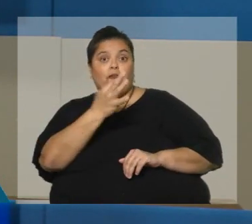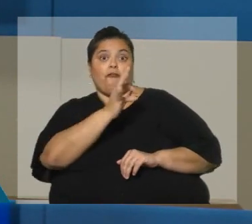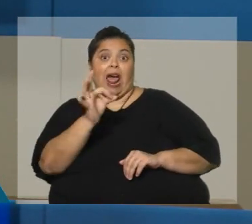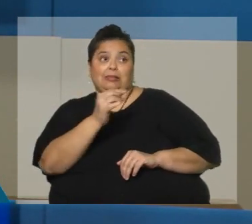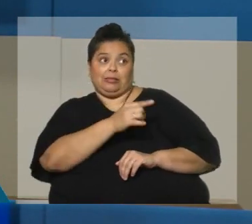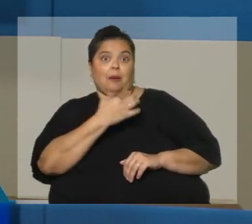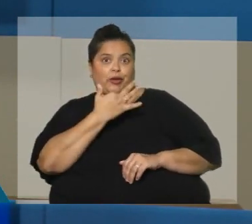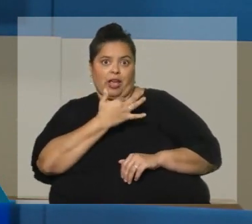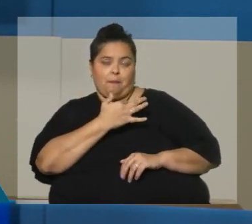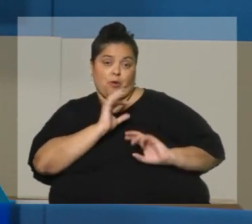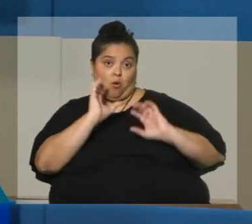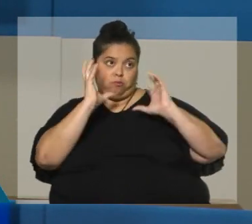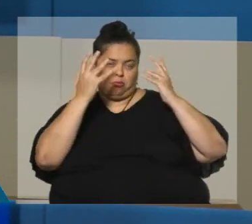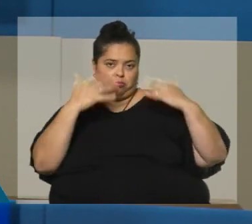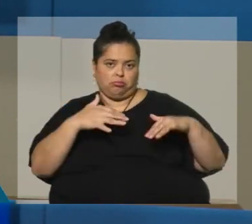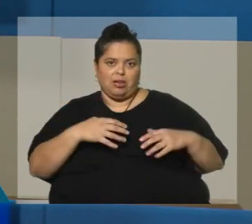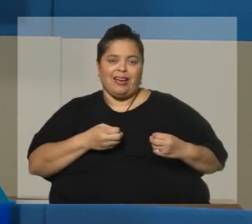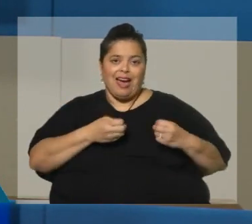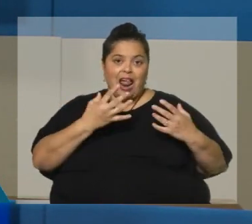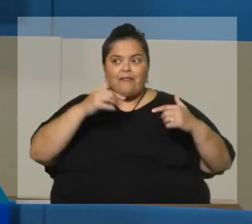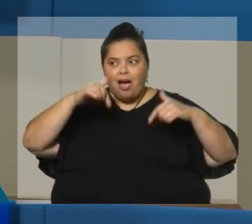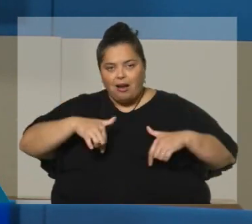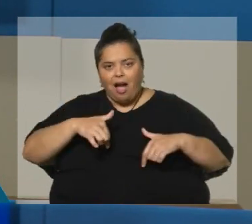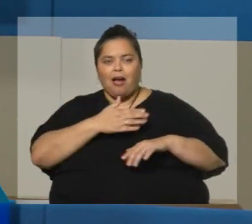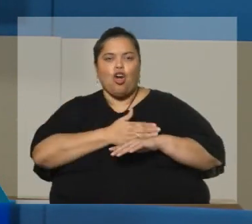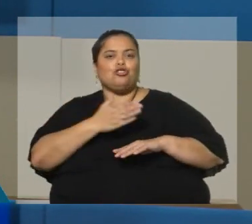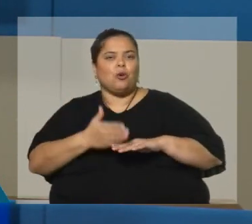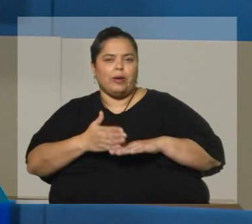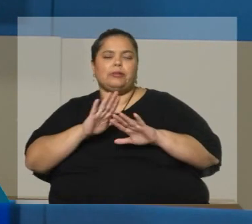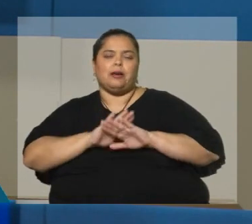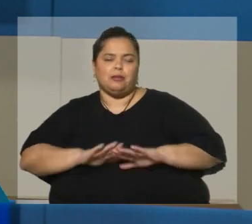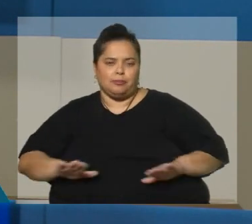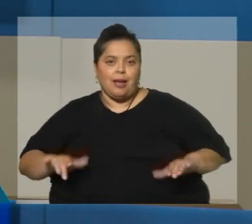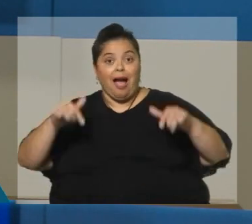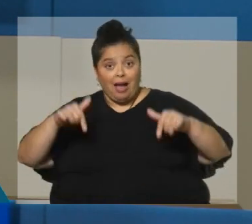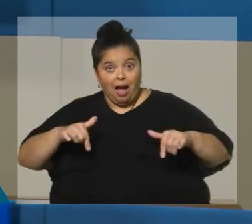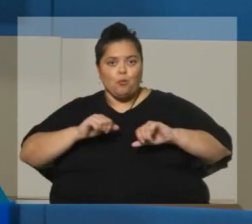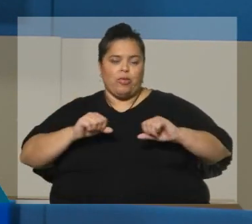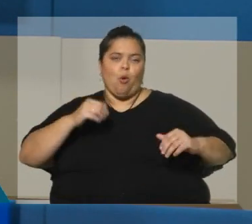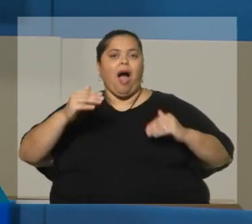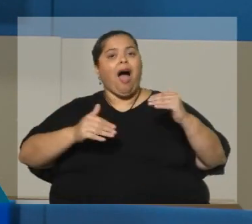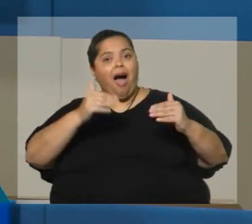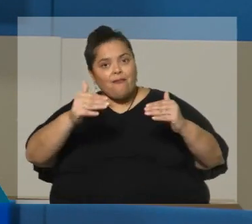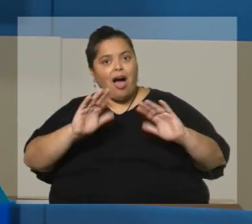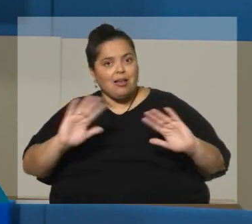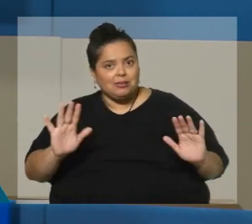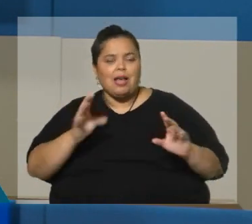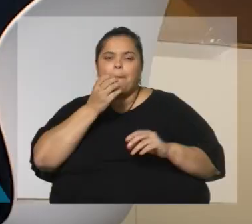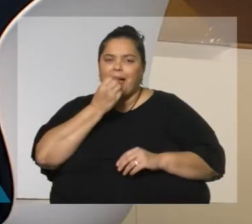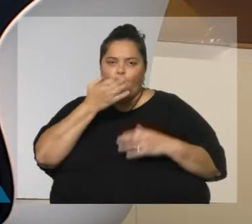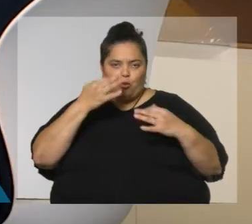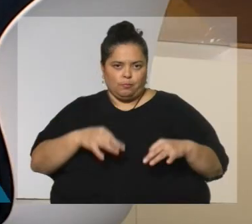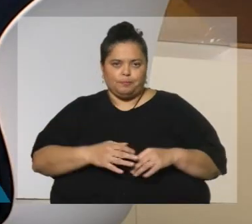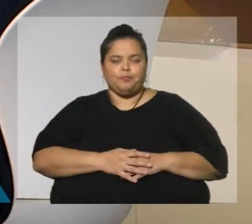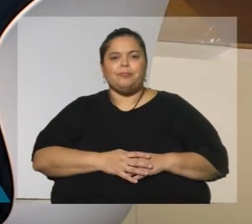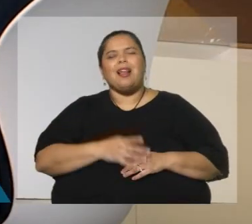tiene consecuencias realmente bastante más complicadas. Acá se ha logrado avanzar y se ha logrado avanzar de la mejor manera. A ver